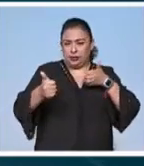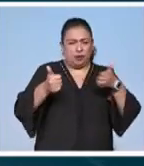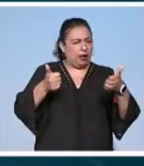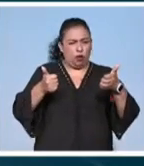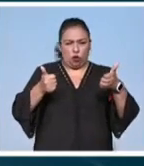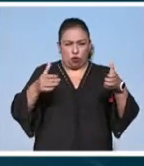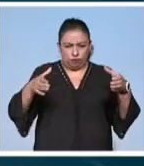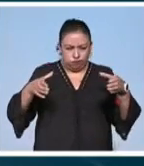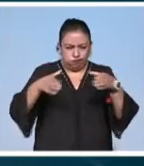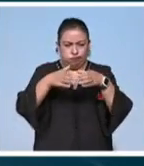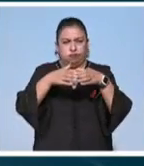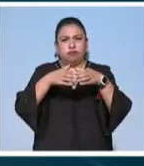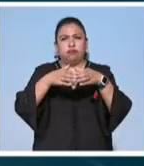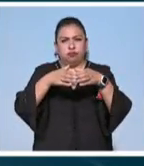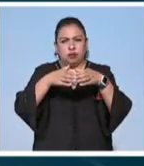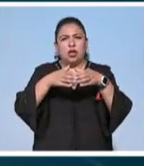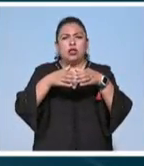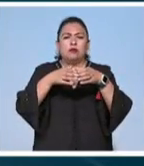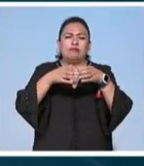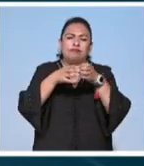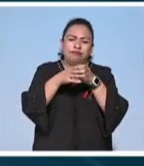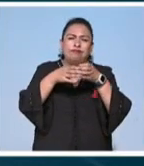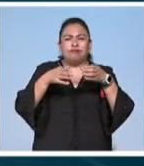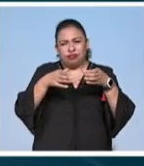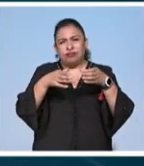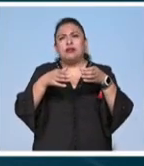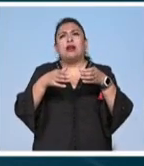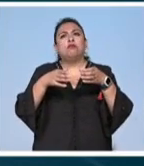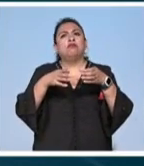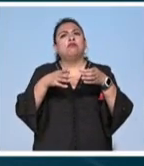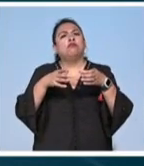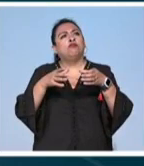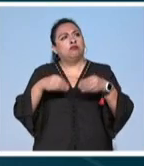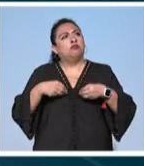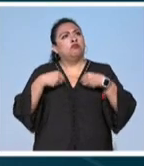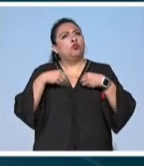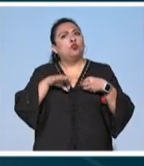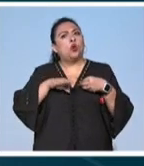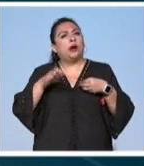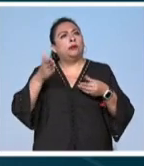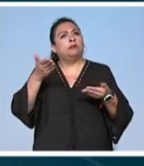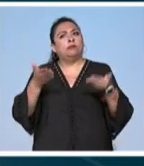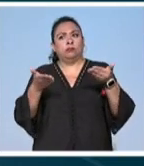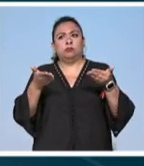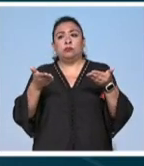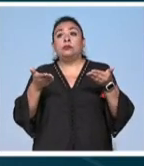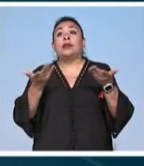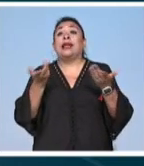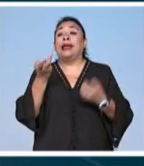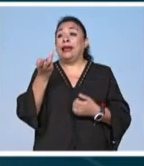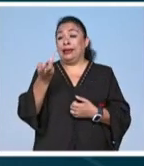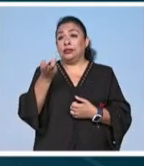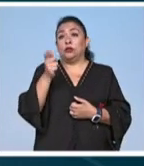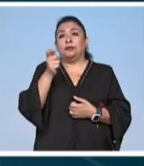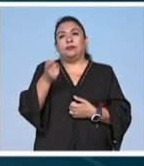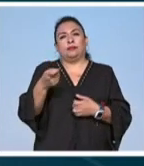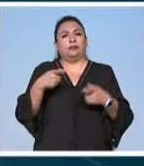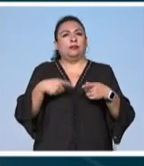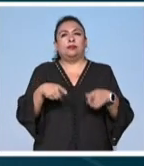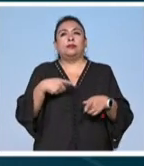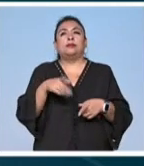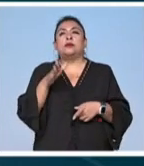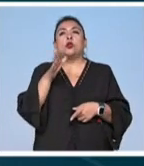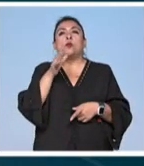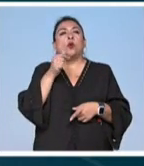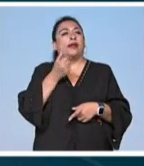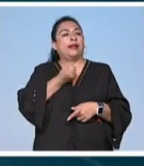sino miembros de ambientes más grandes o pequeños que le permiten mantenerse con vida y en equilibrio lo anterior significa que la gente no